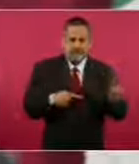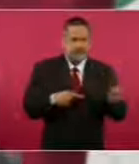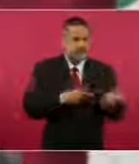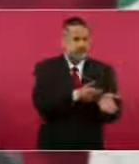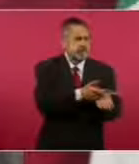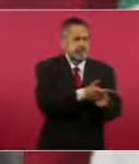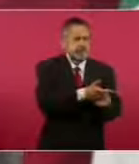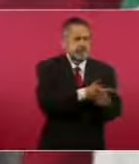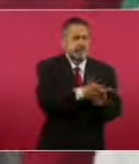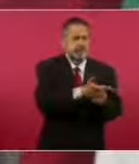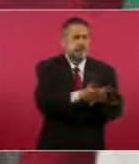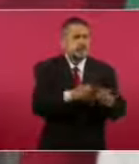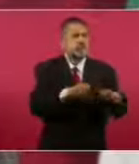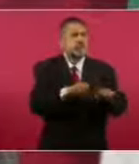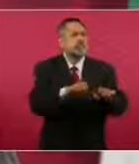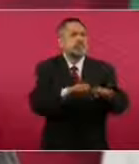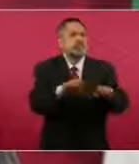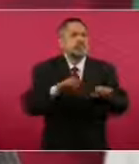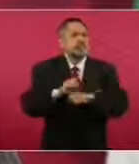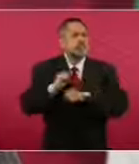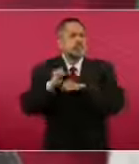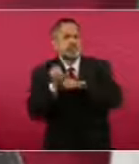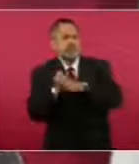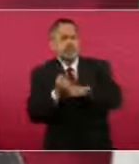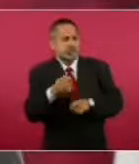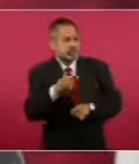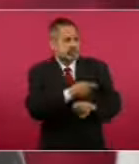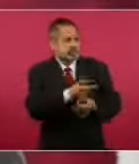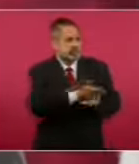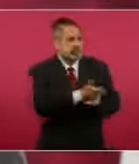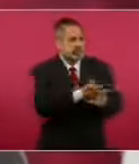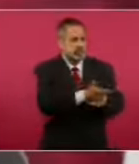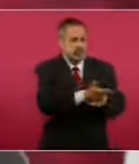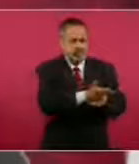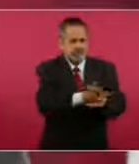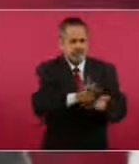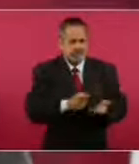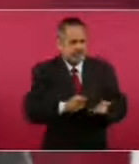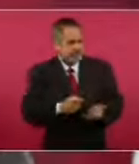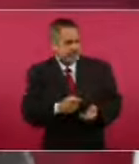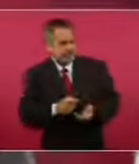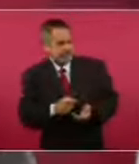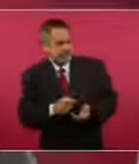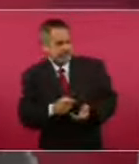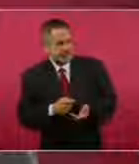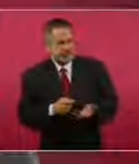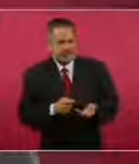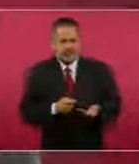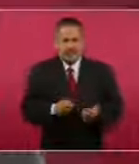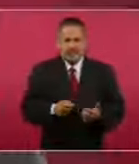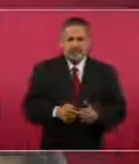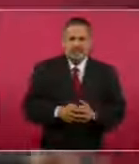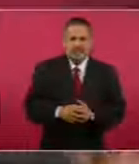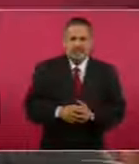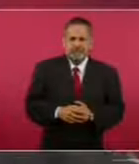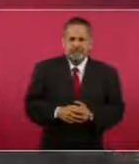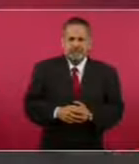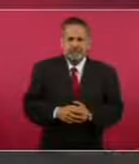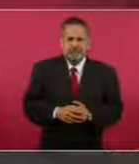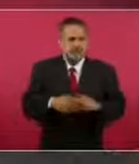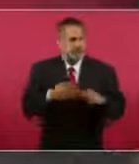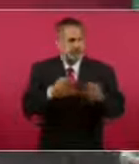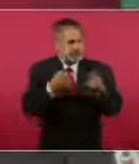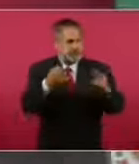equipo de béisbol con los